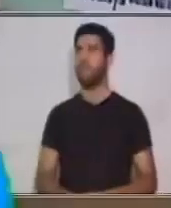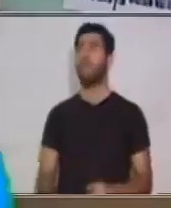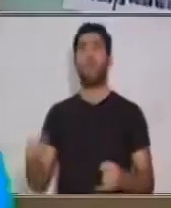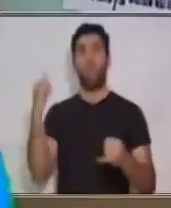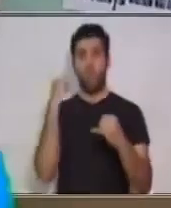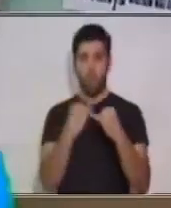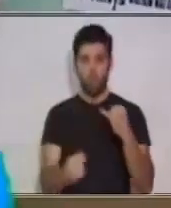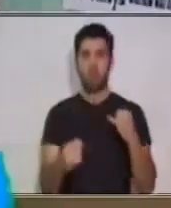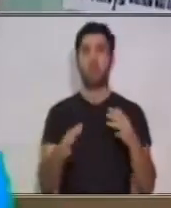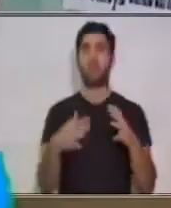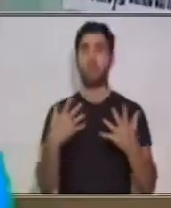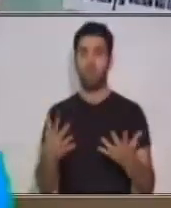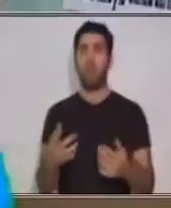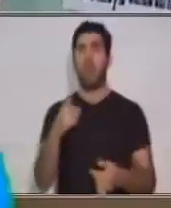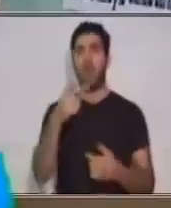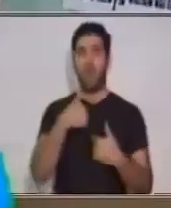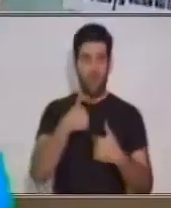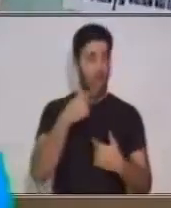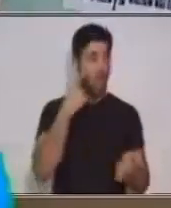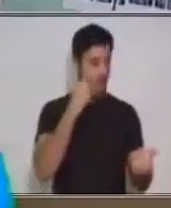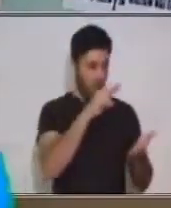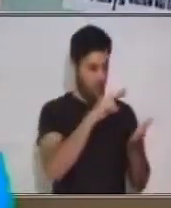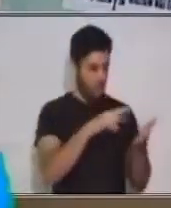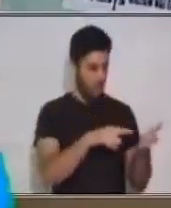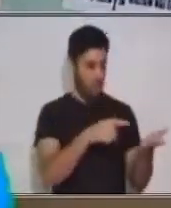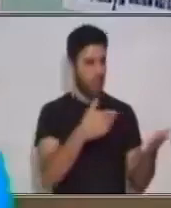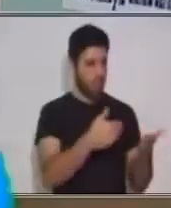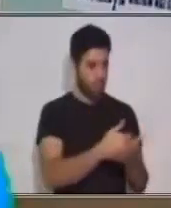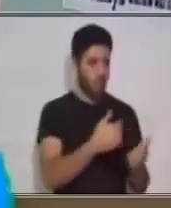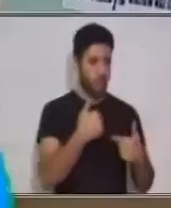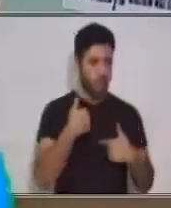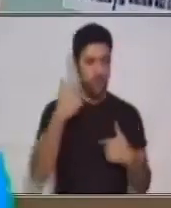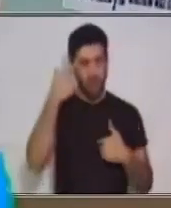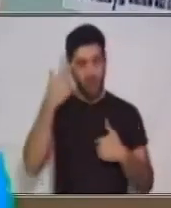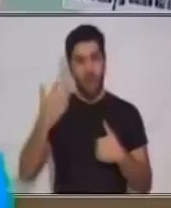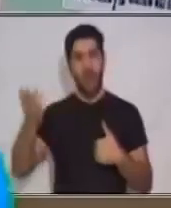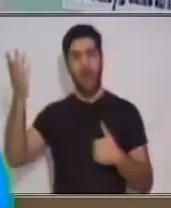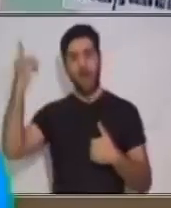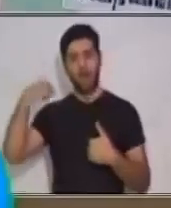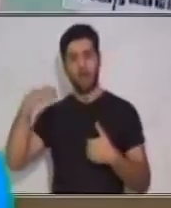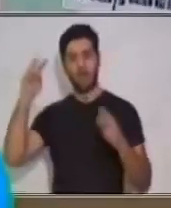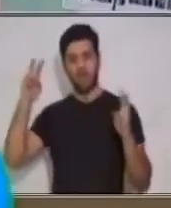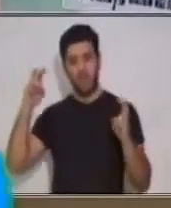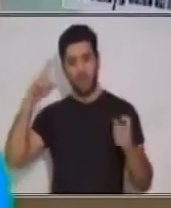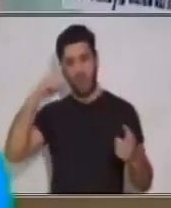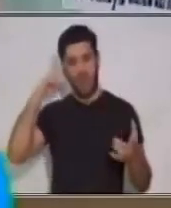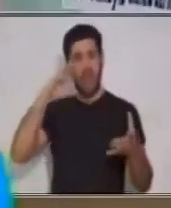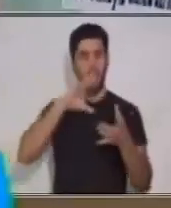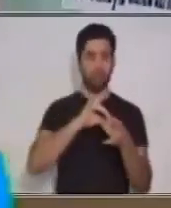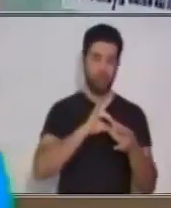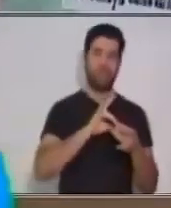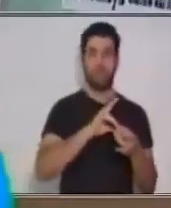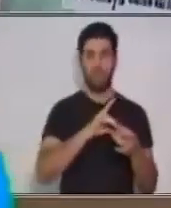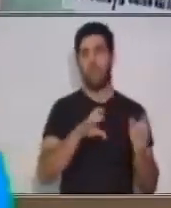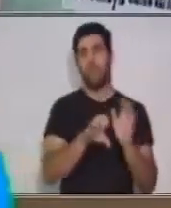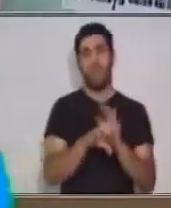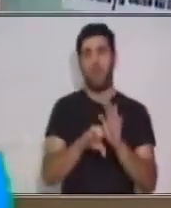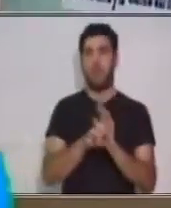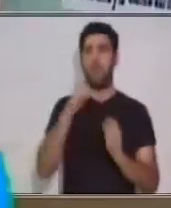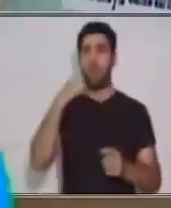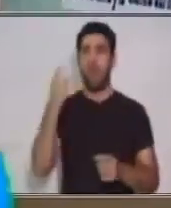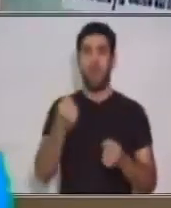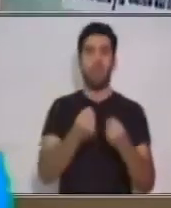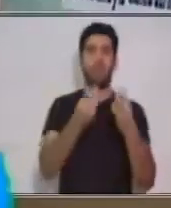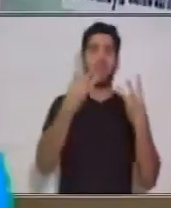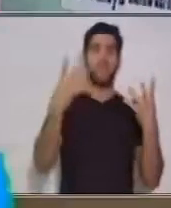conecta con tus conocimientos previos. Te diste cuenta que en el texto nos hablaban de los números, los números pares y los números impares.